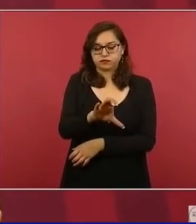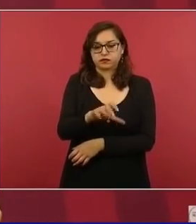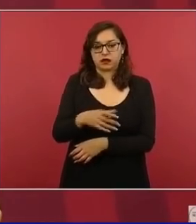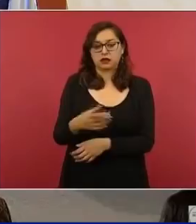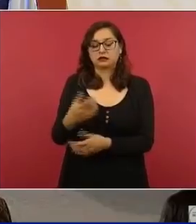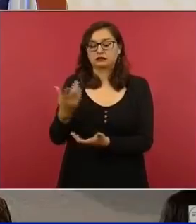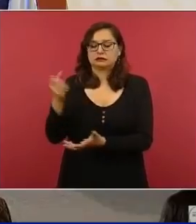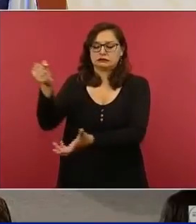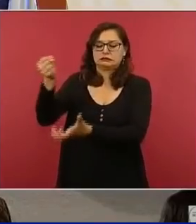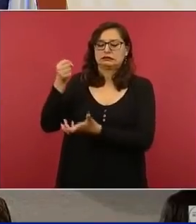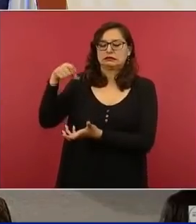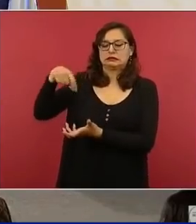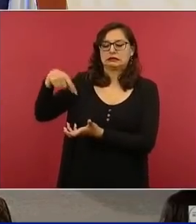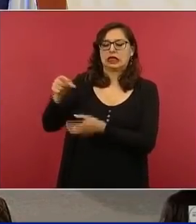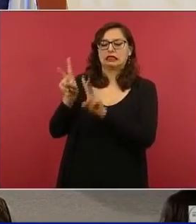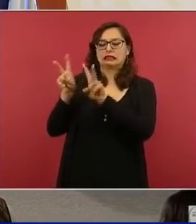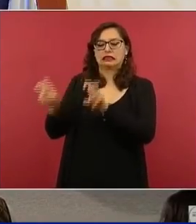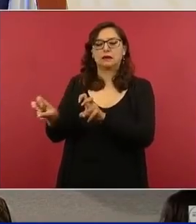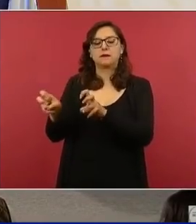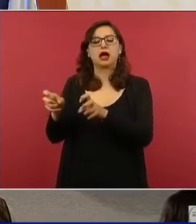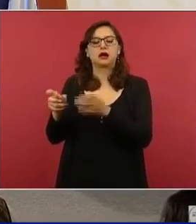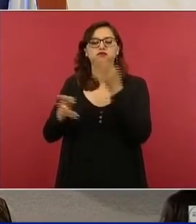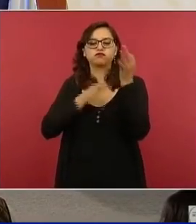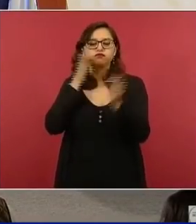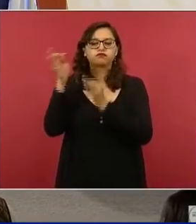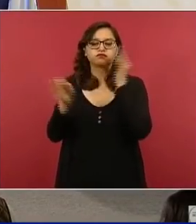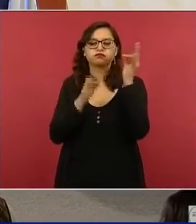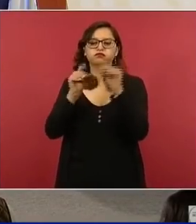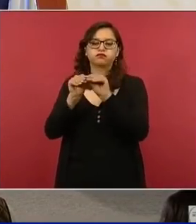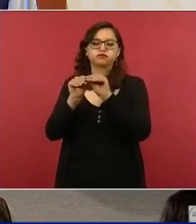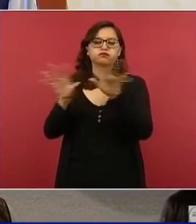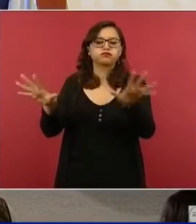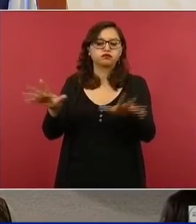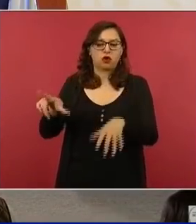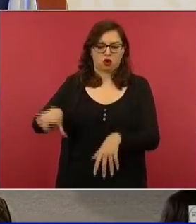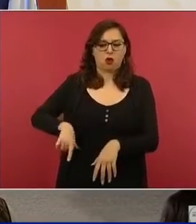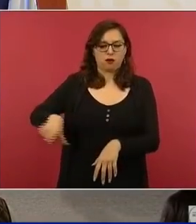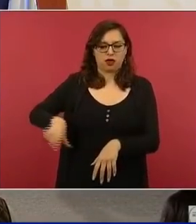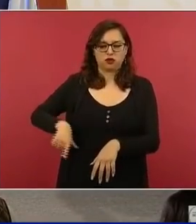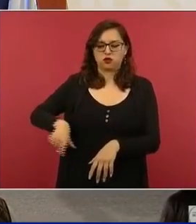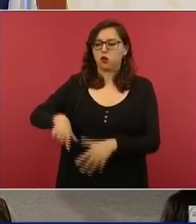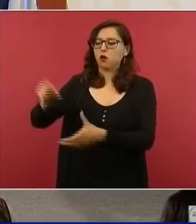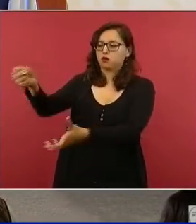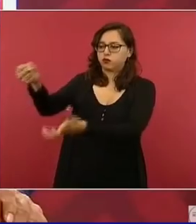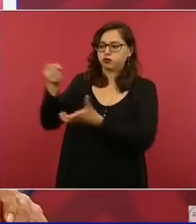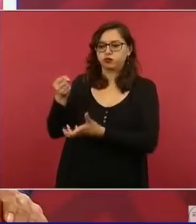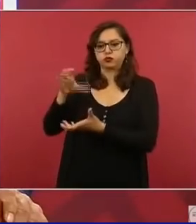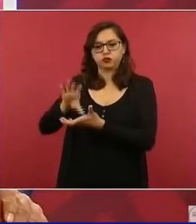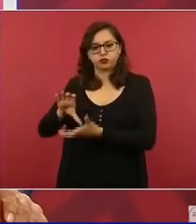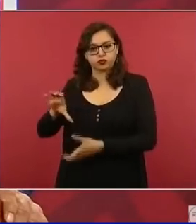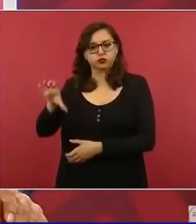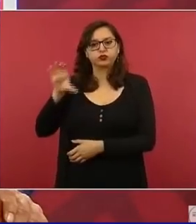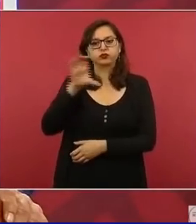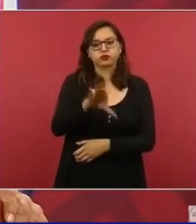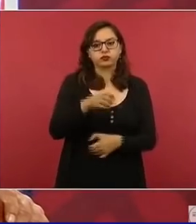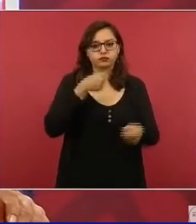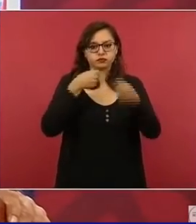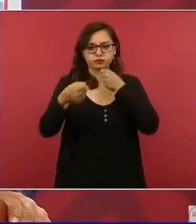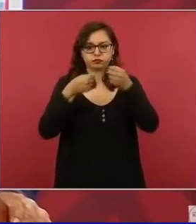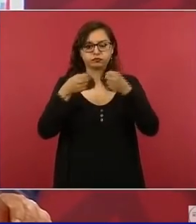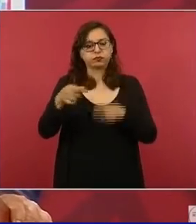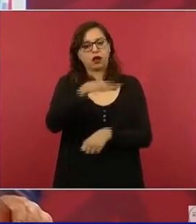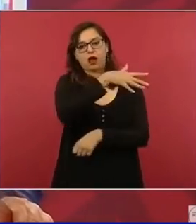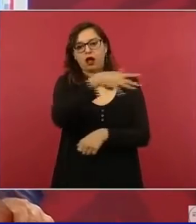destinando a publicidad va a ser para los periodistas en general.